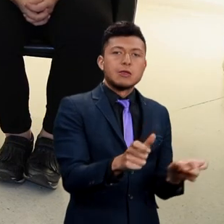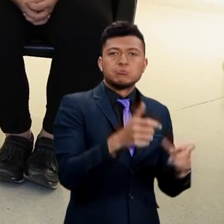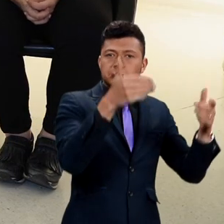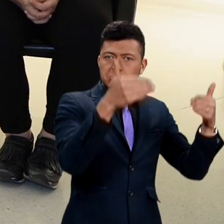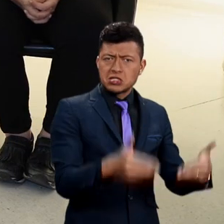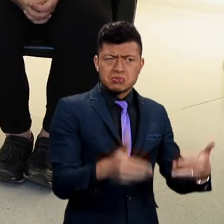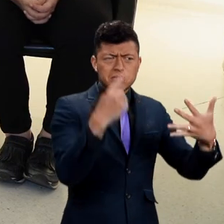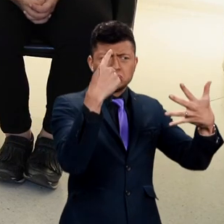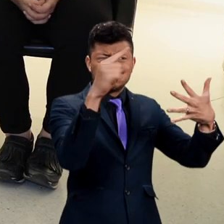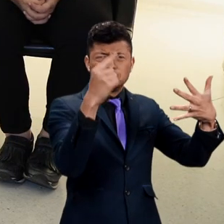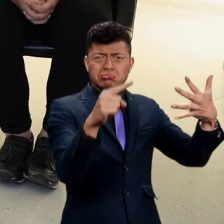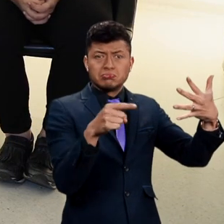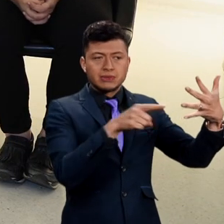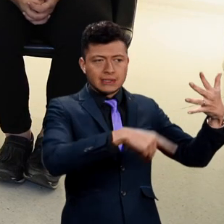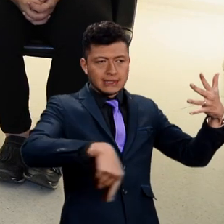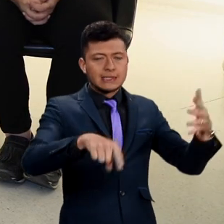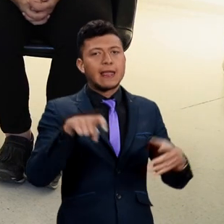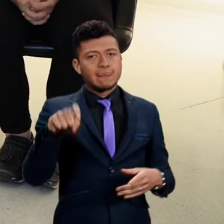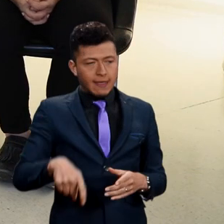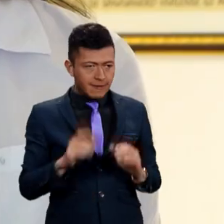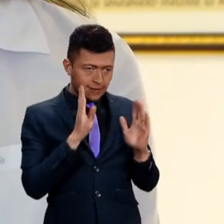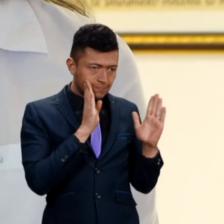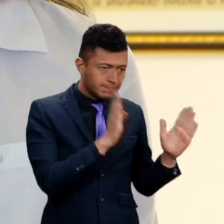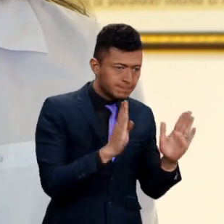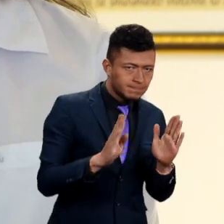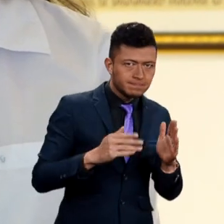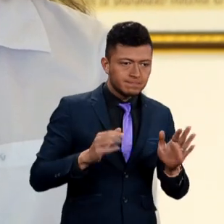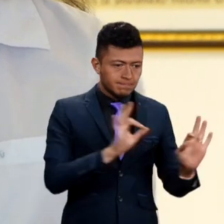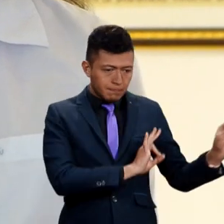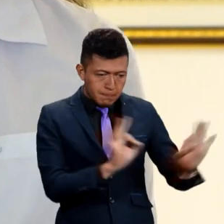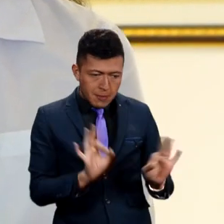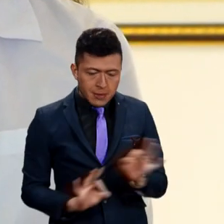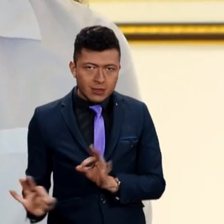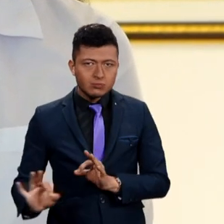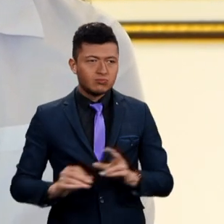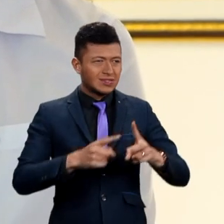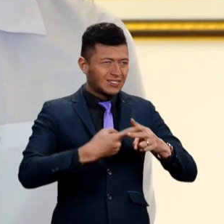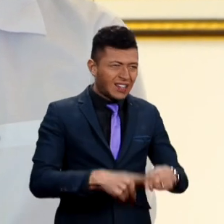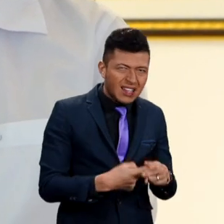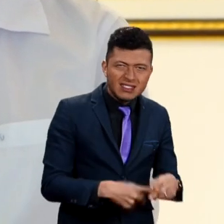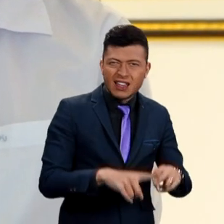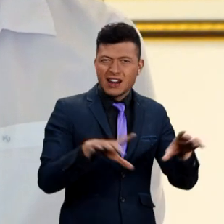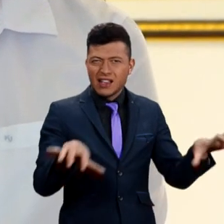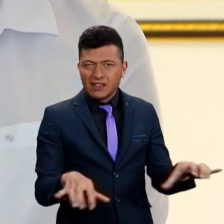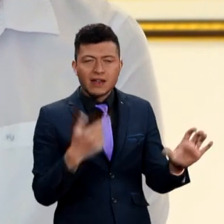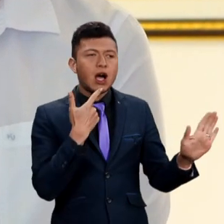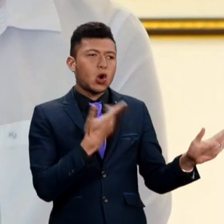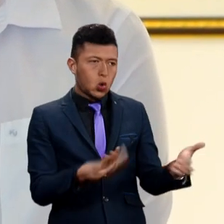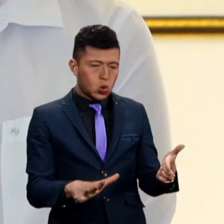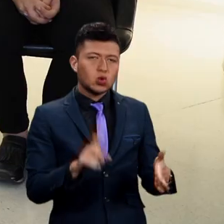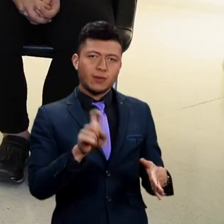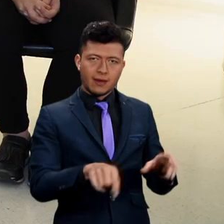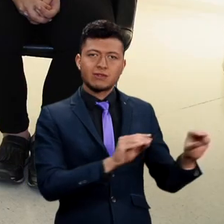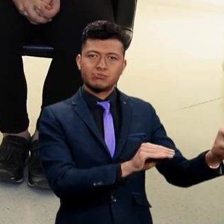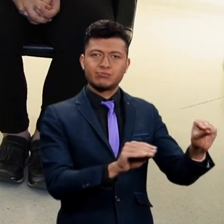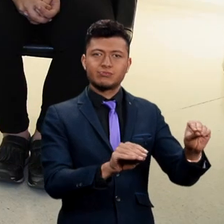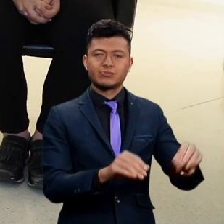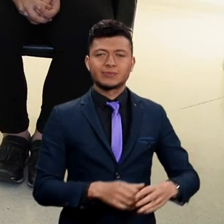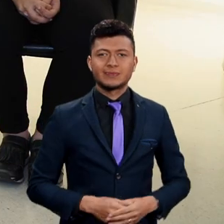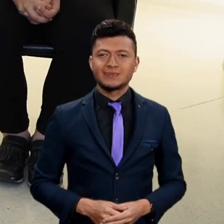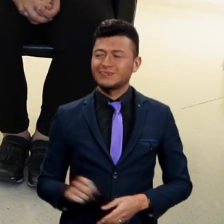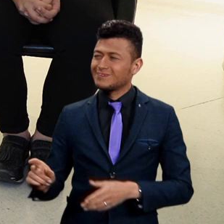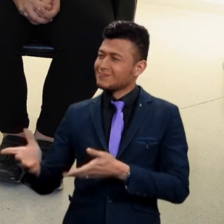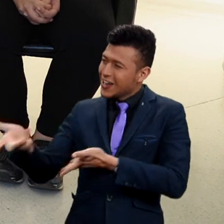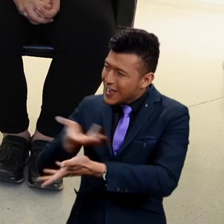discapacidades y que tienen que prepararse para desarrollar estos diferentes talleres o actividades o cursos. Y antes de